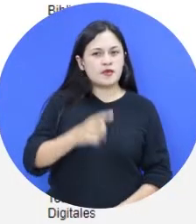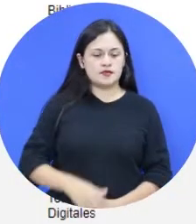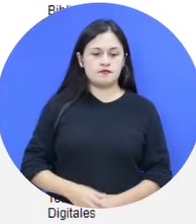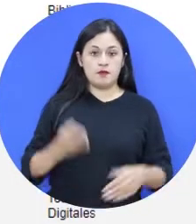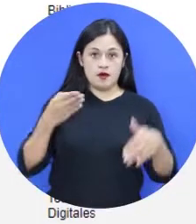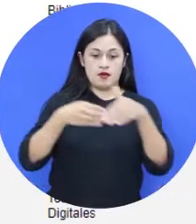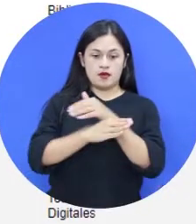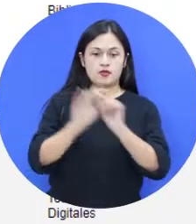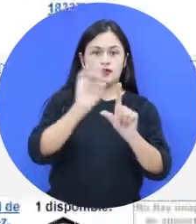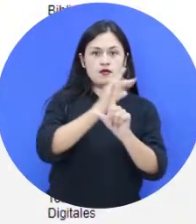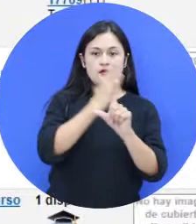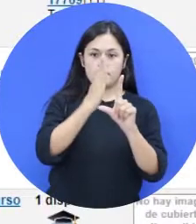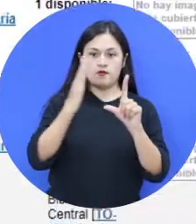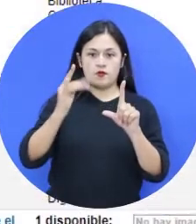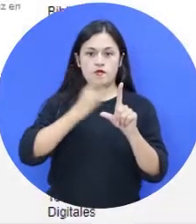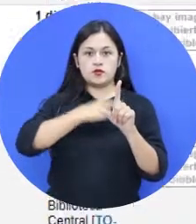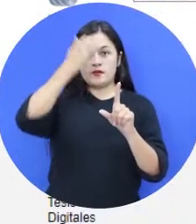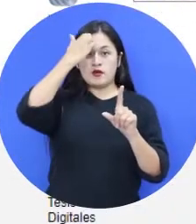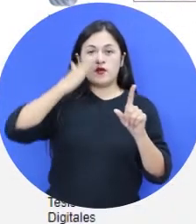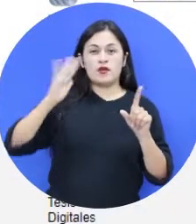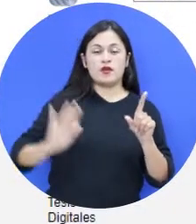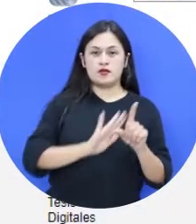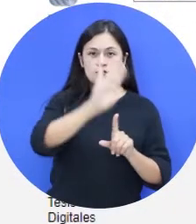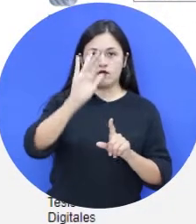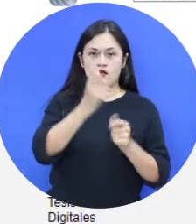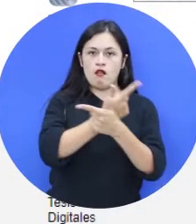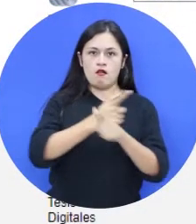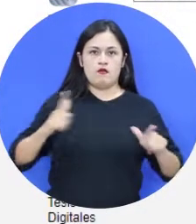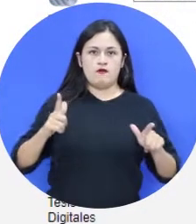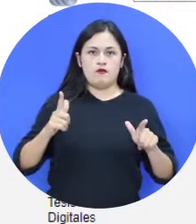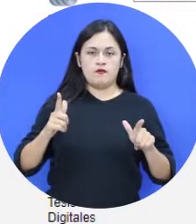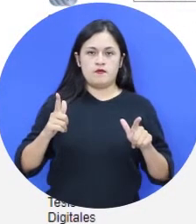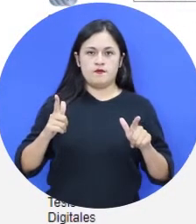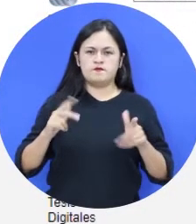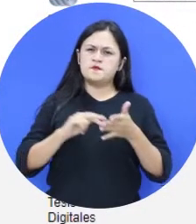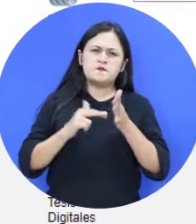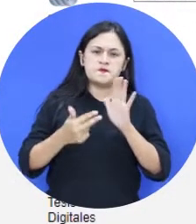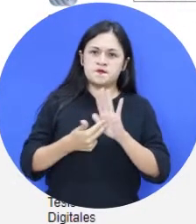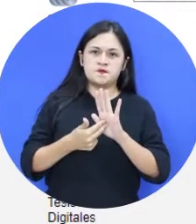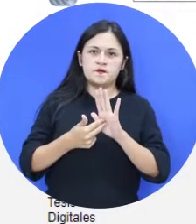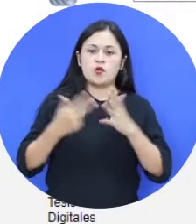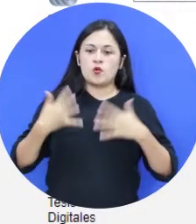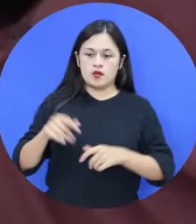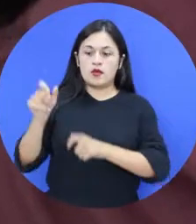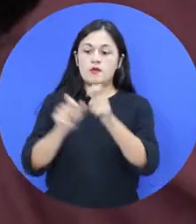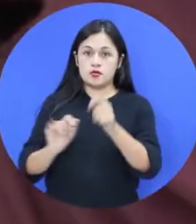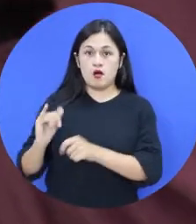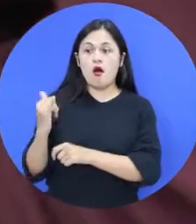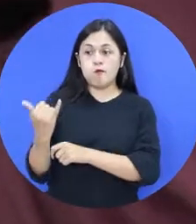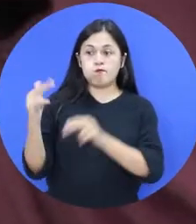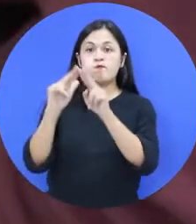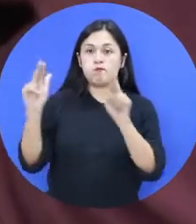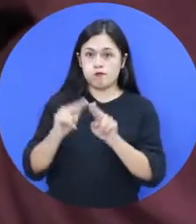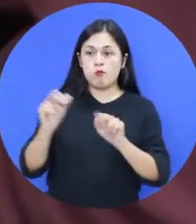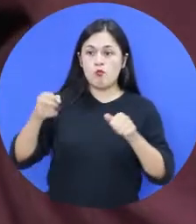El acceso al catálogo de la Biblioteca de la Universidad Pedagógica Nacional es libre. Es decir, cualquier